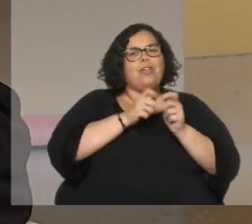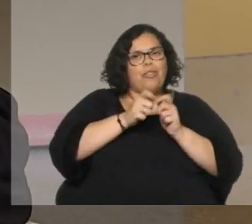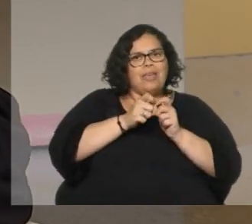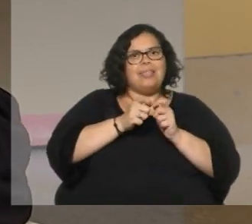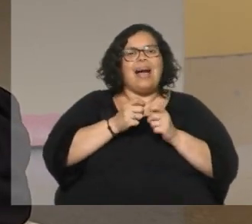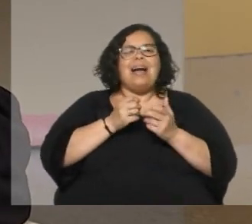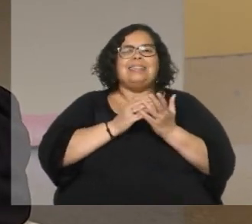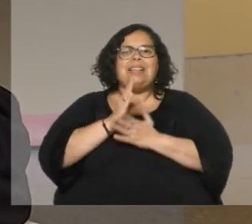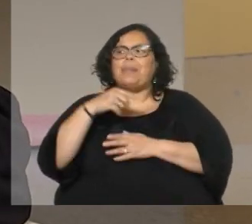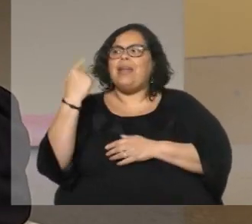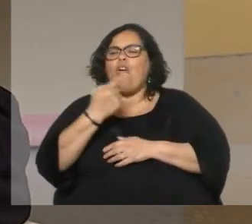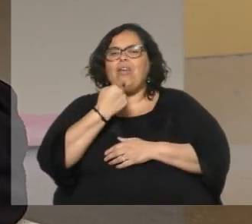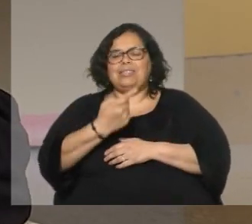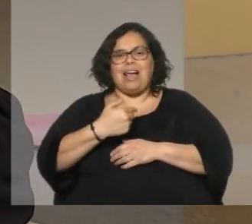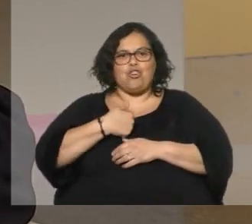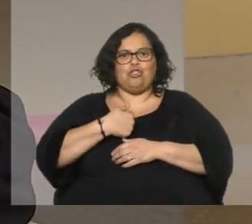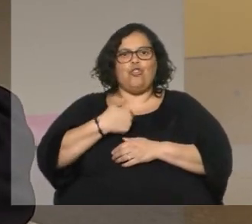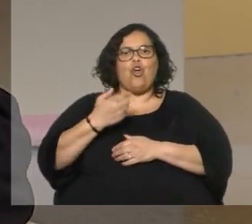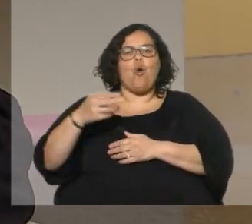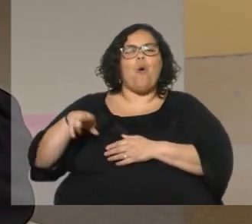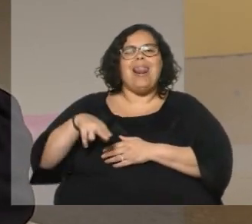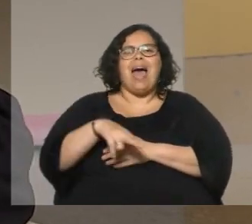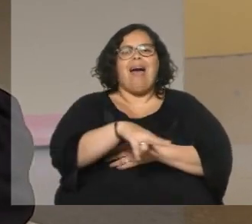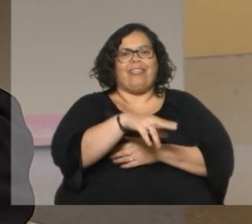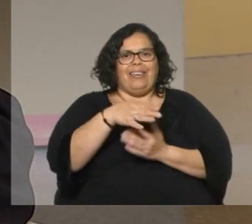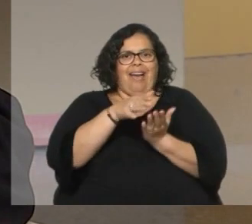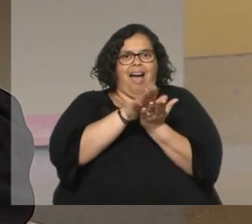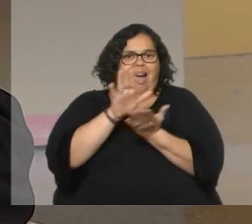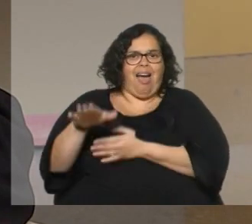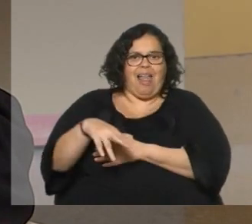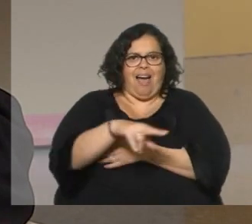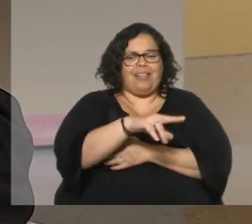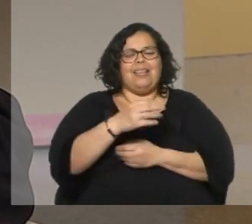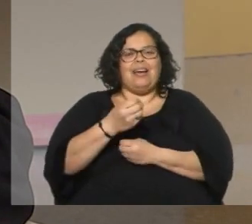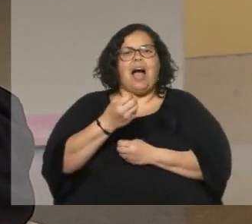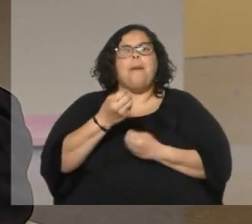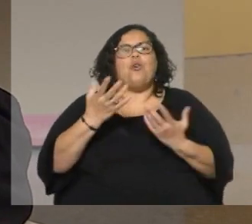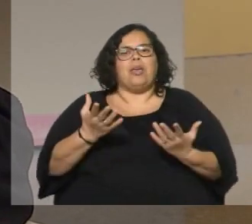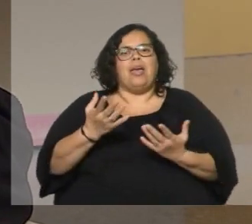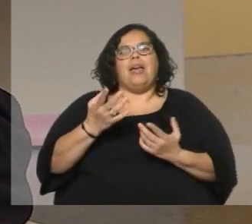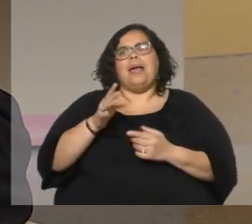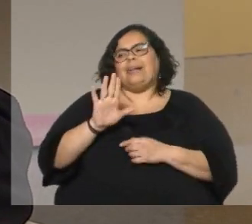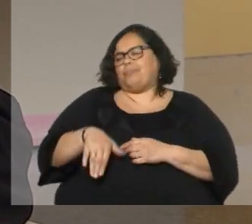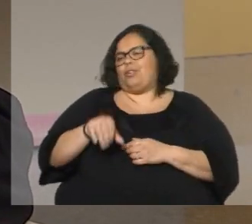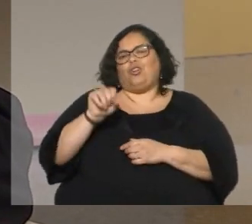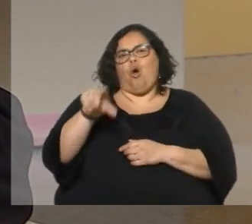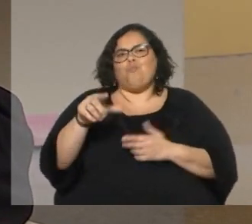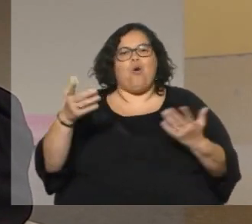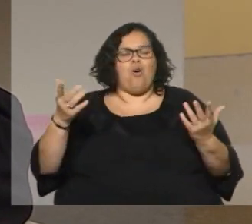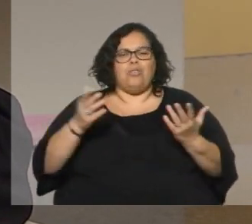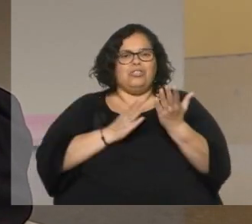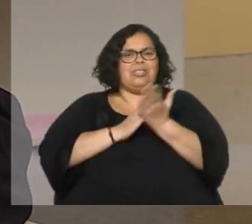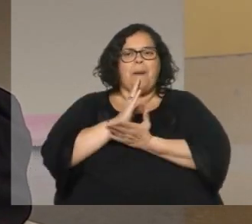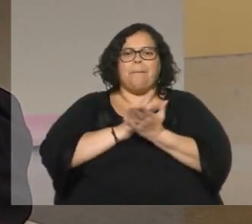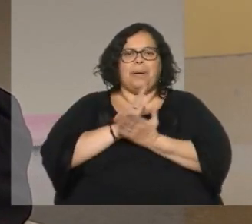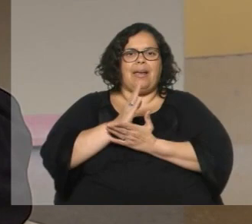móviles nos llamaban los lagartijas del asfalto sí, sí porque él tenía un boliche una calle impresionante no